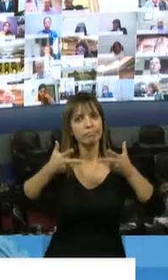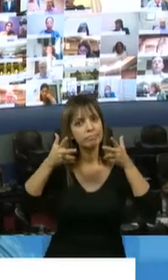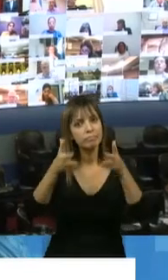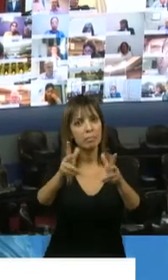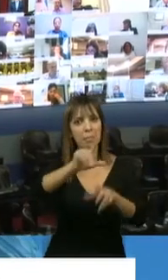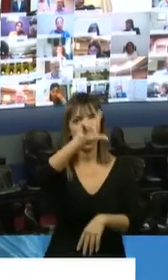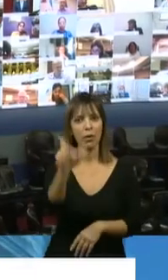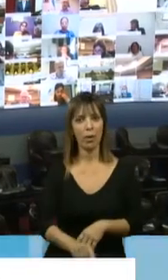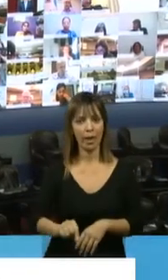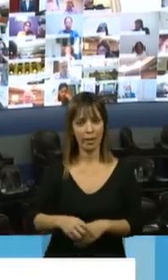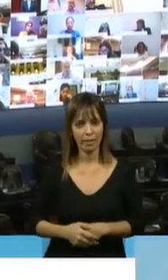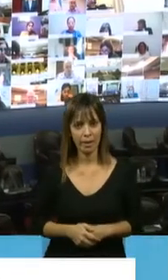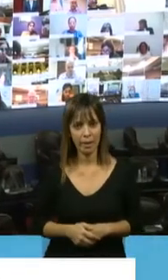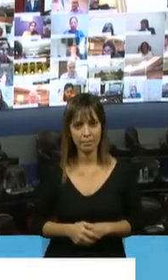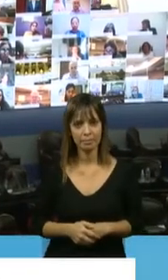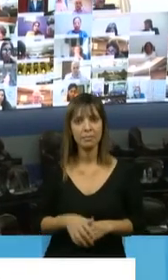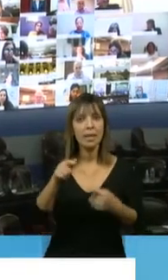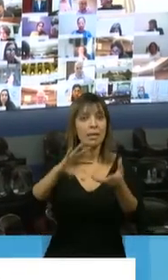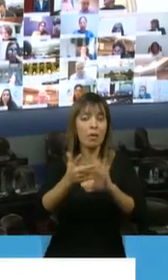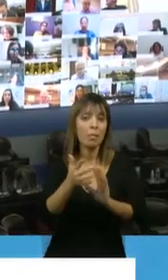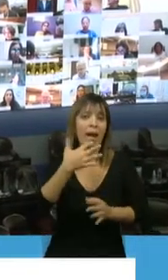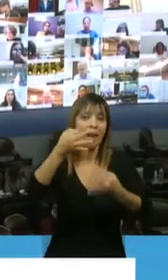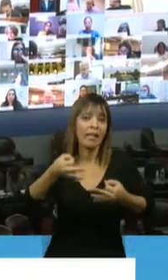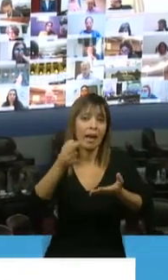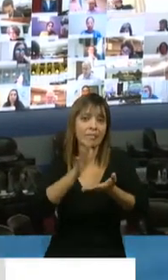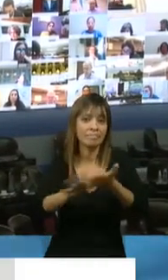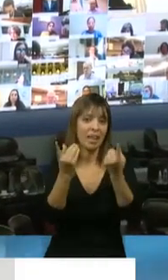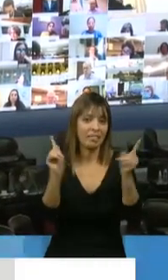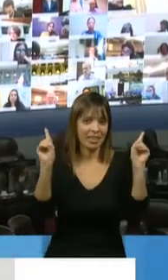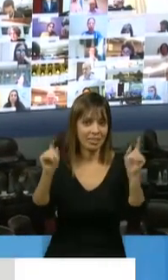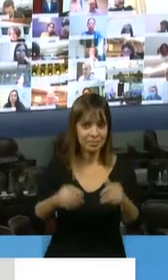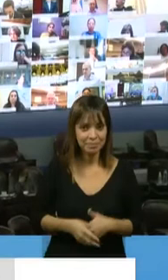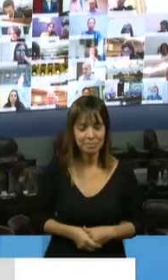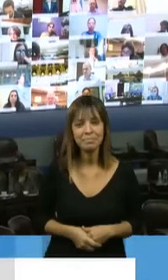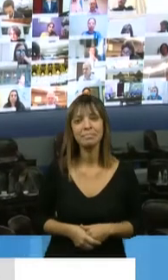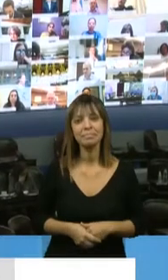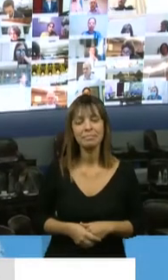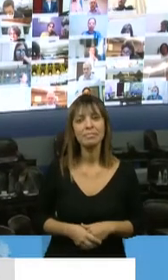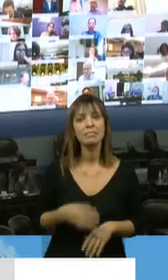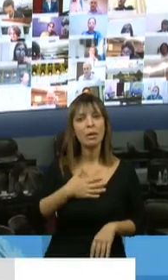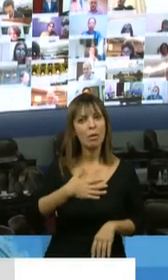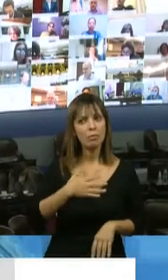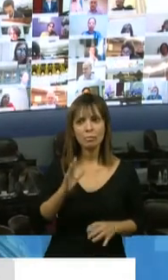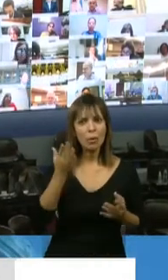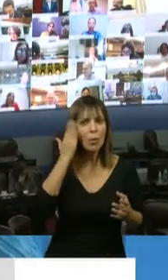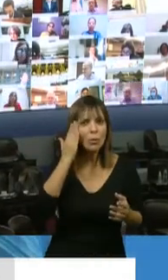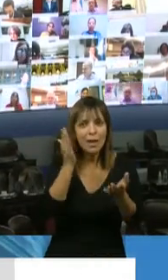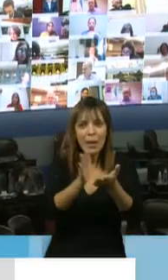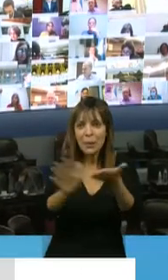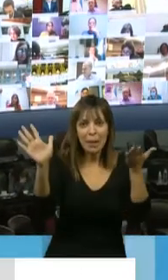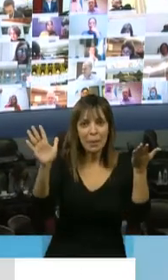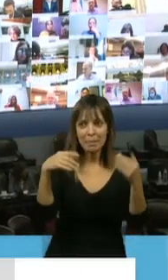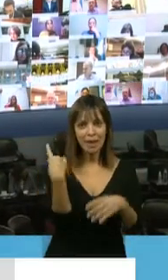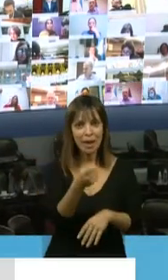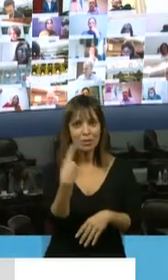a través de esta realidad nueva que es también una cultura nueva para nosotros que